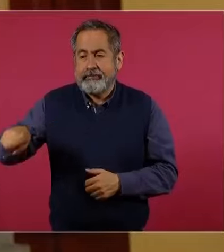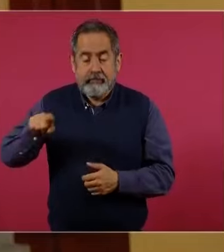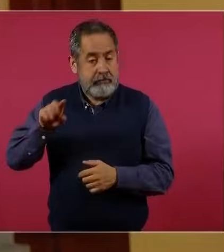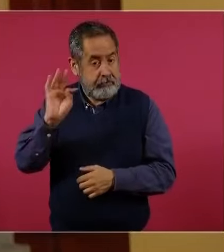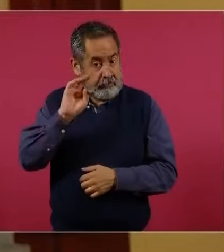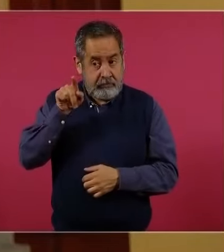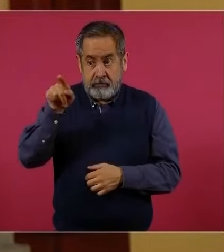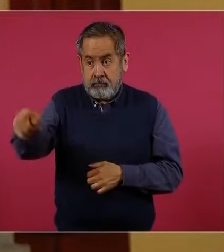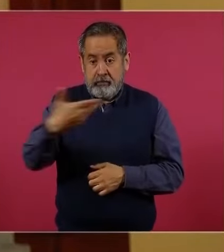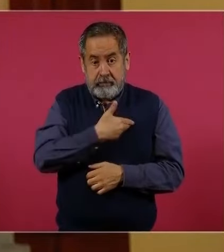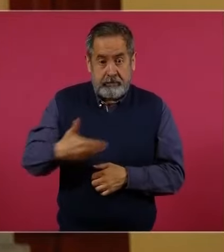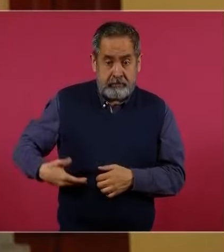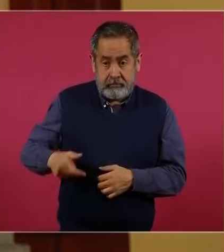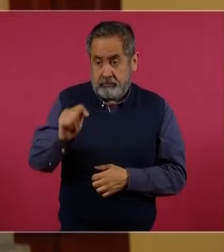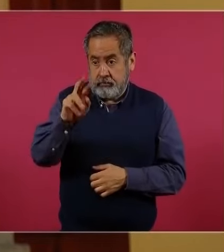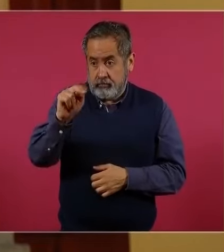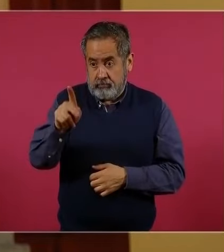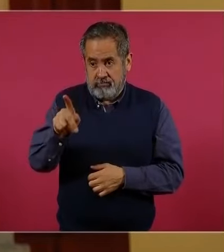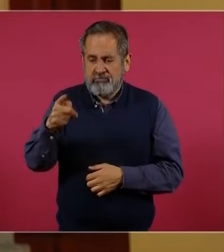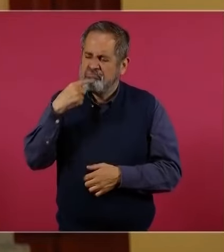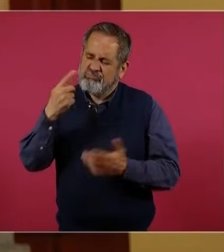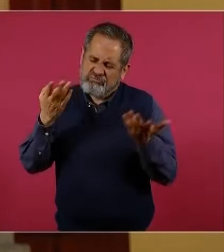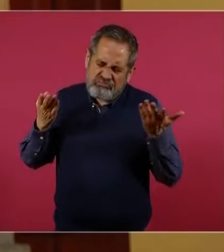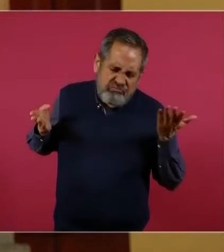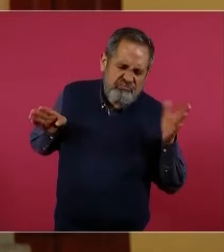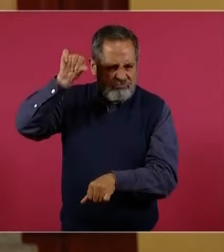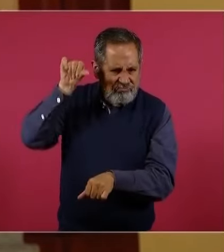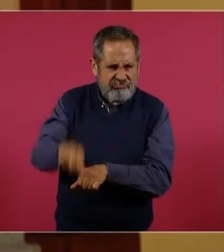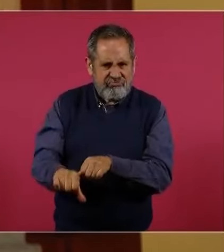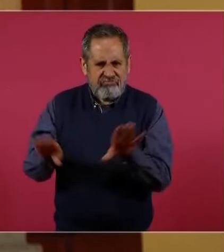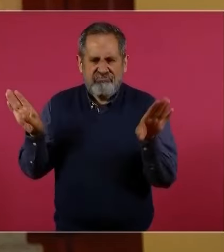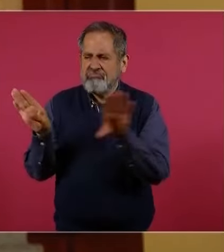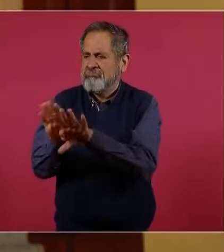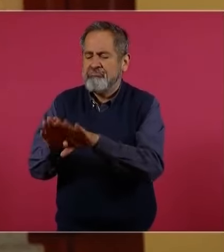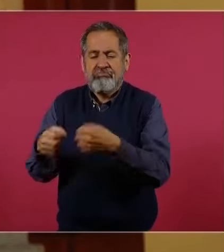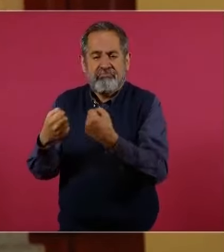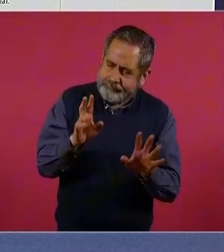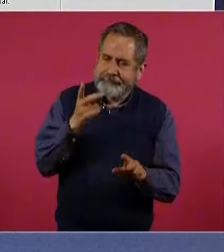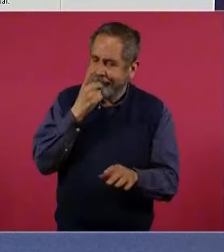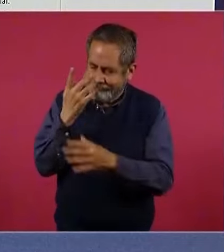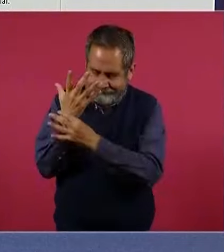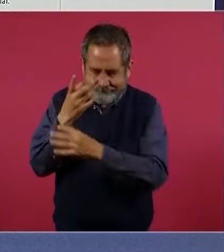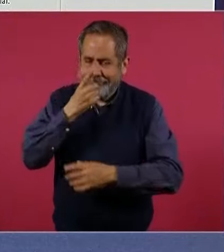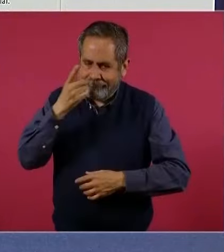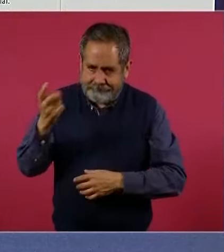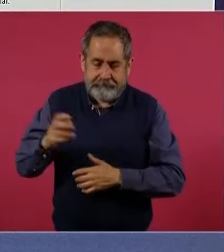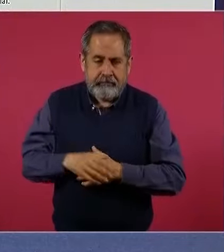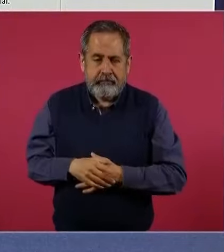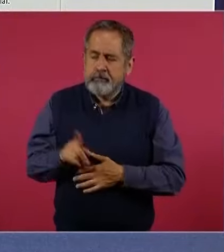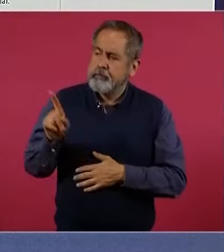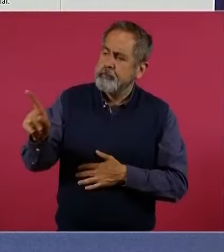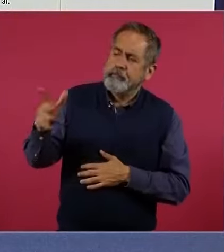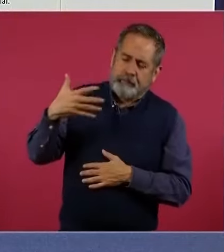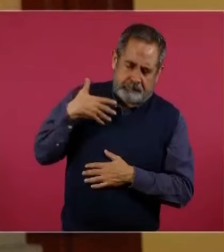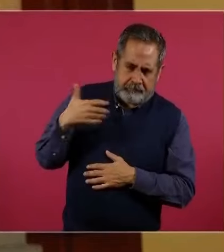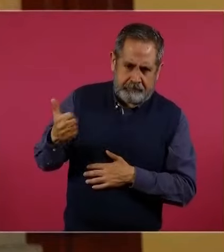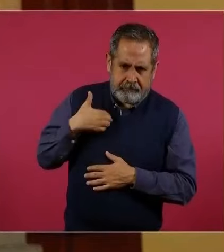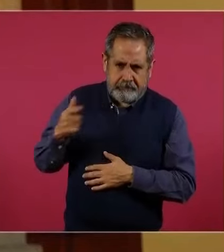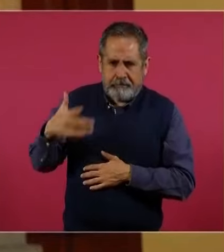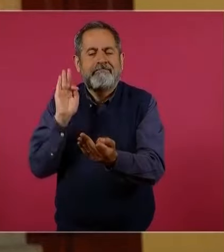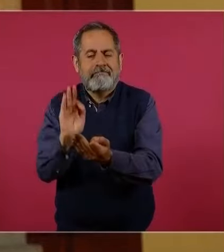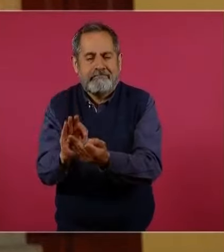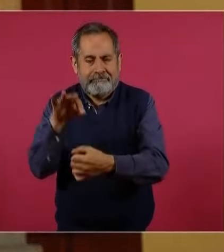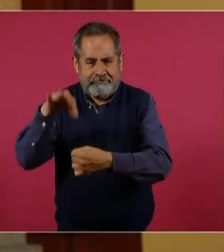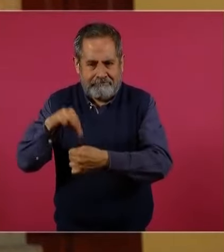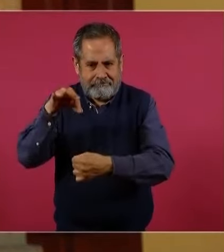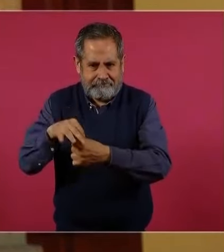presidencia cerraría desde los primeros días de su mandato la frontera con México. Entiendo que usted está en campaña